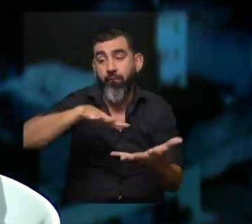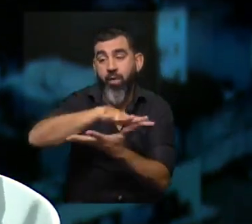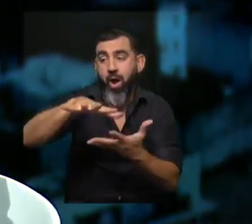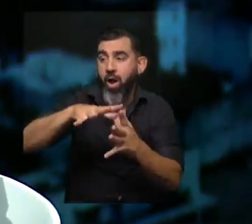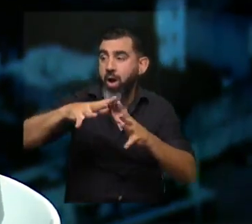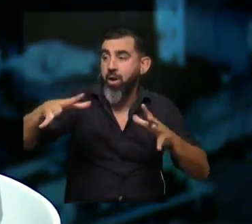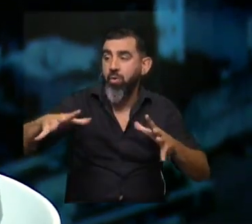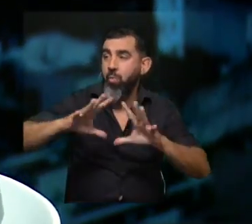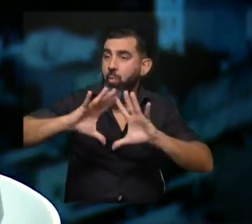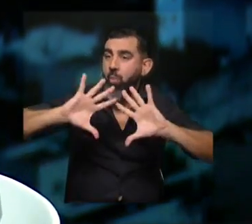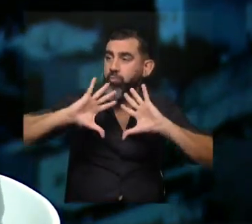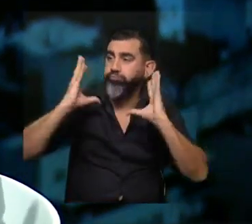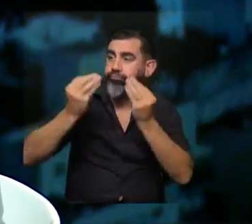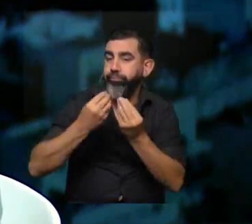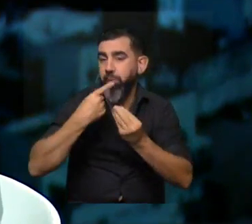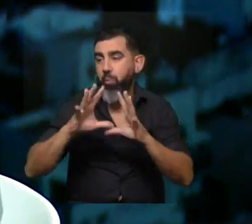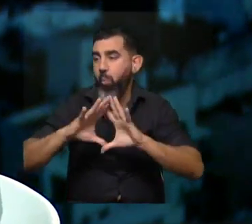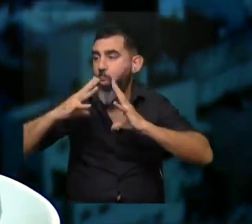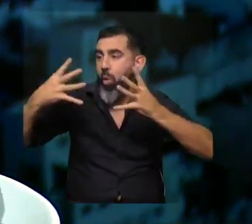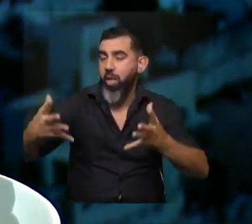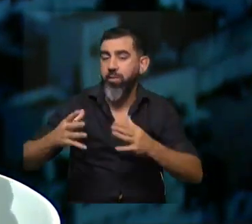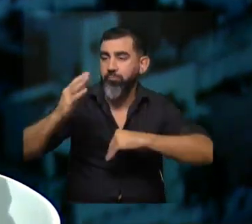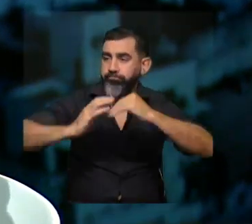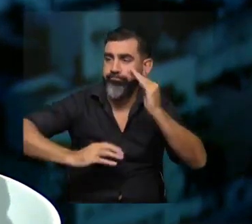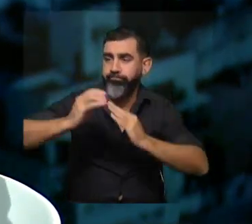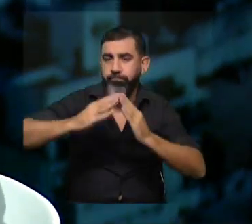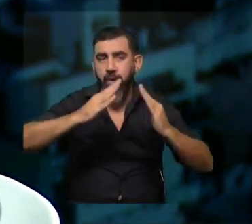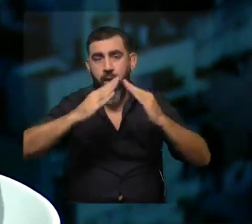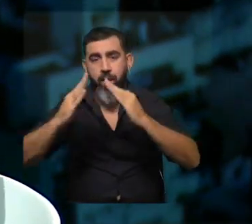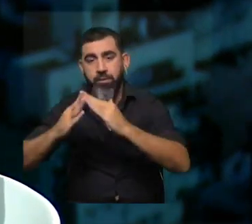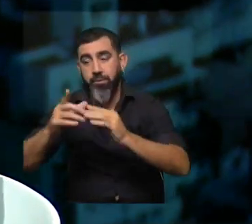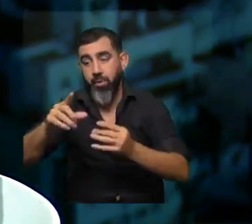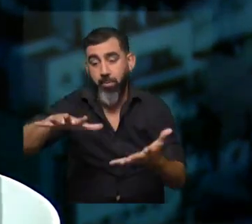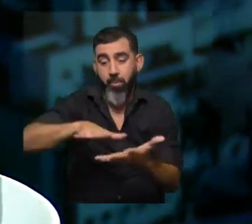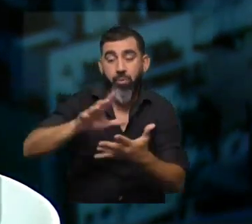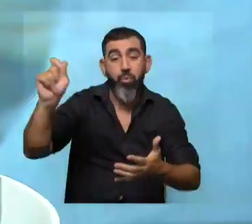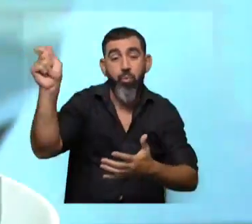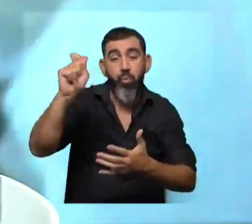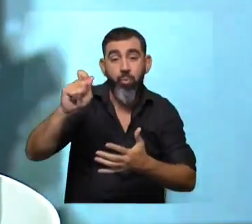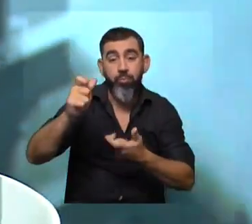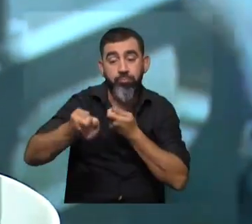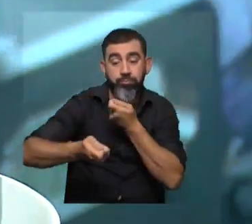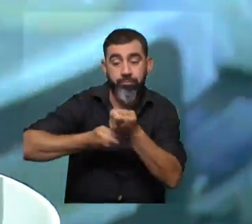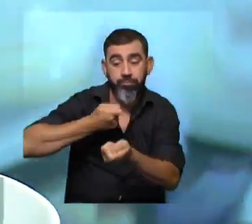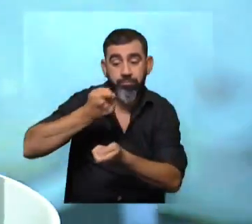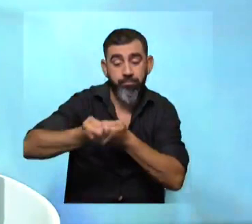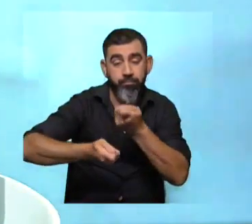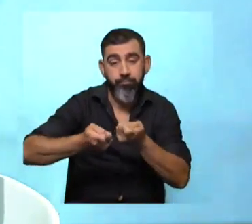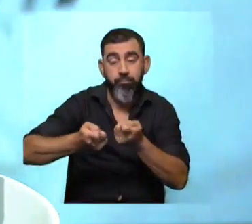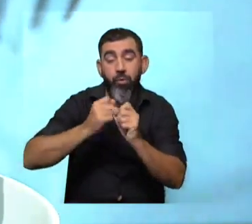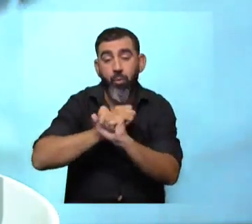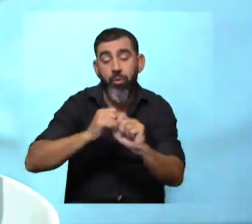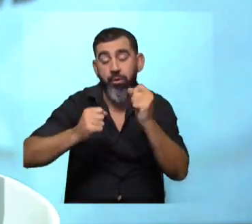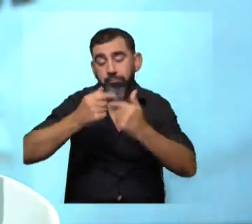muy denso urbanamente, que tiene muchas edificaciones, pero ese espacio público va a ser un aporte para que puedan